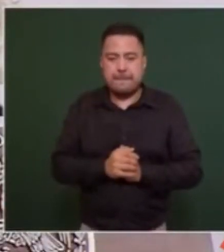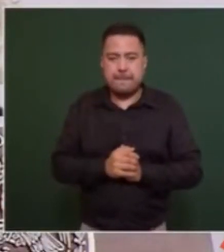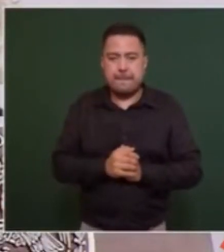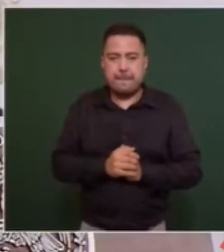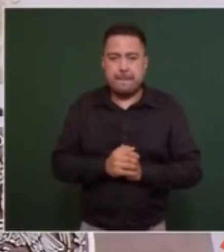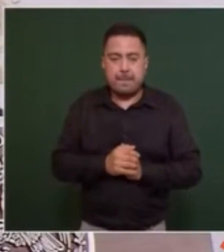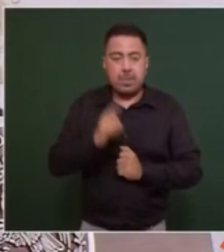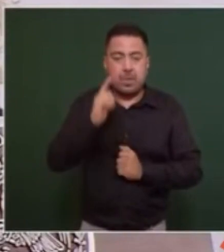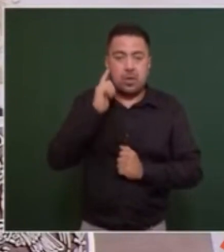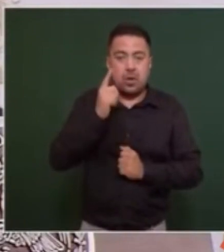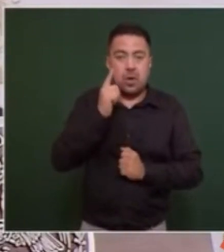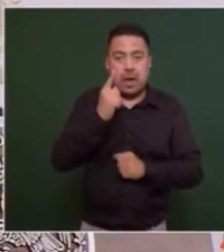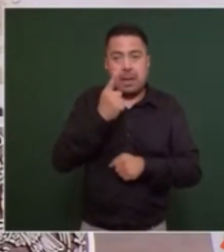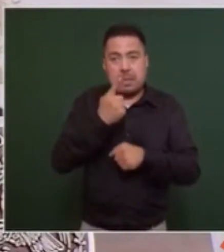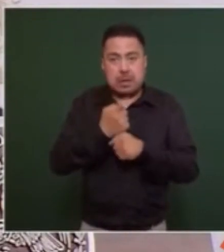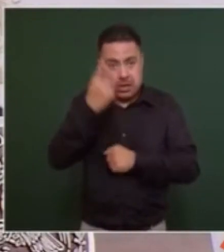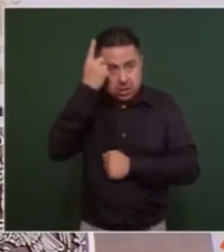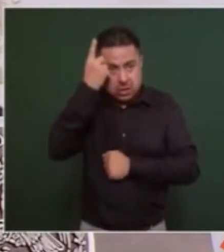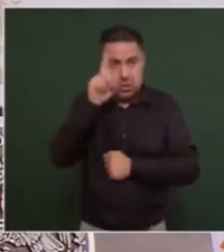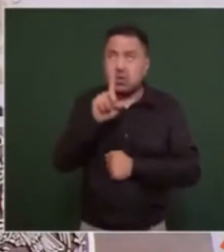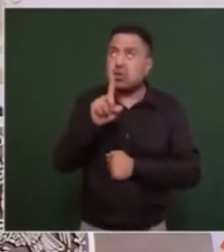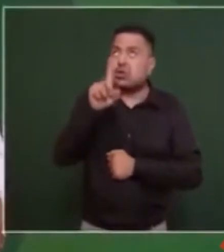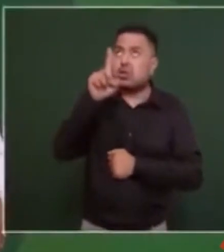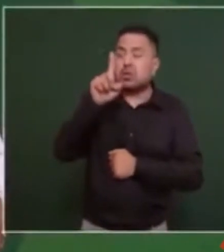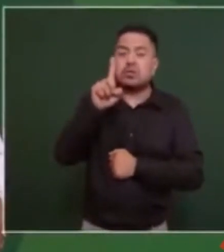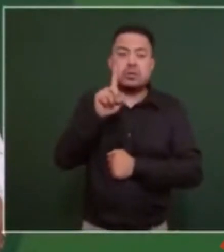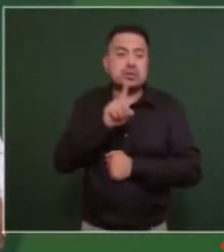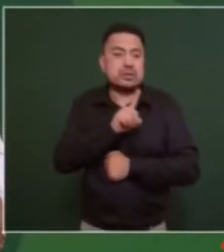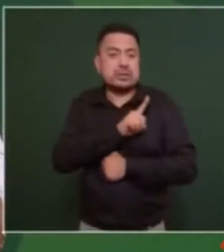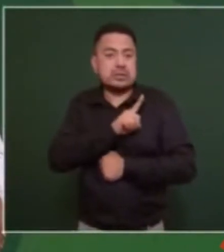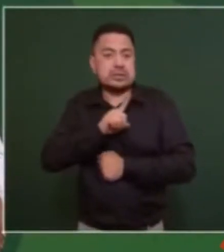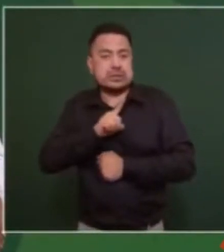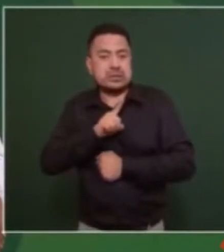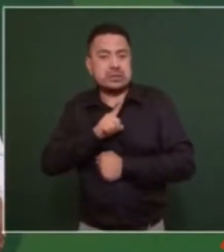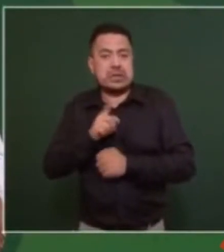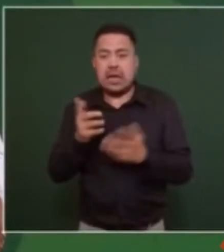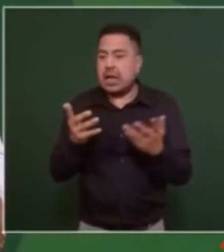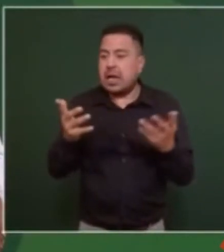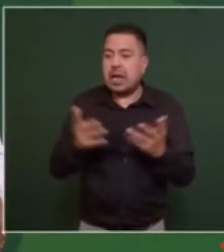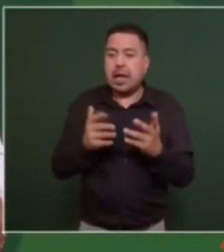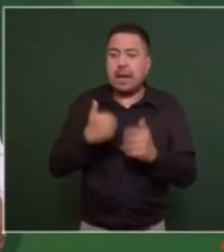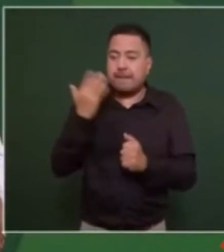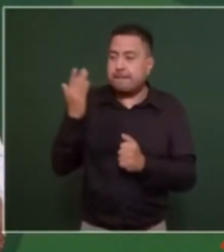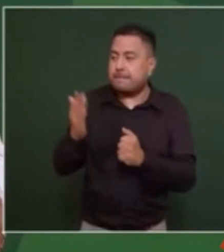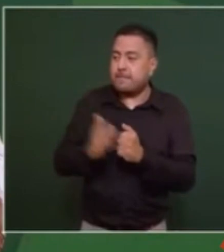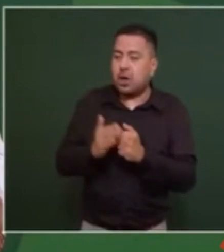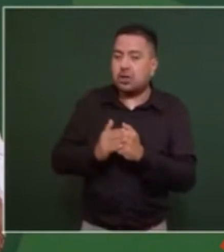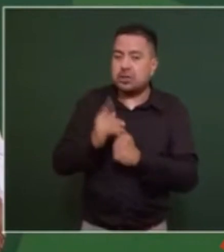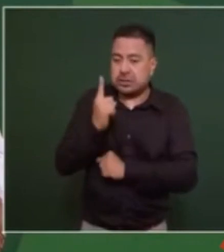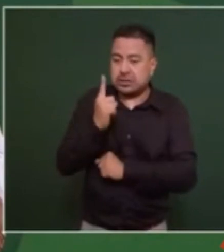primero Dios, debe de realizarse en el transcurso del próximo año.